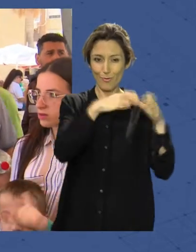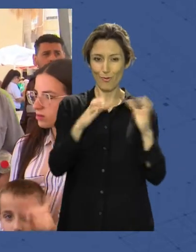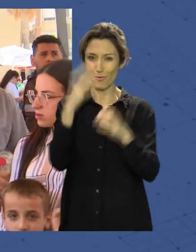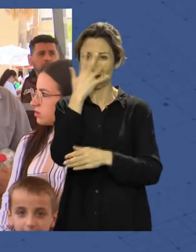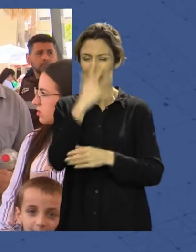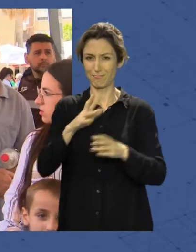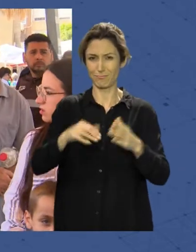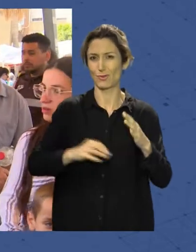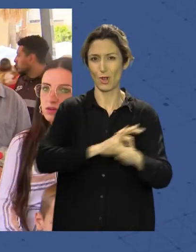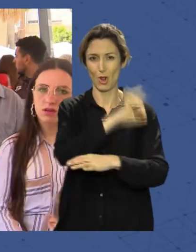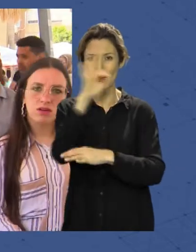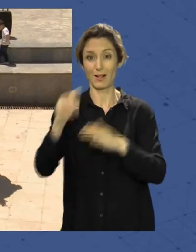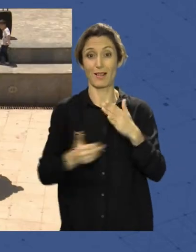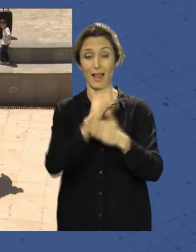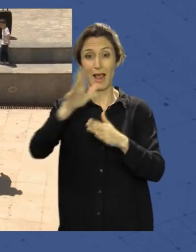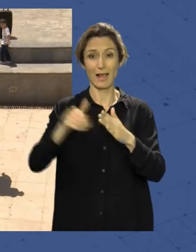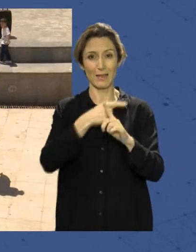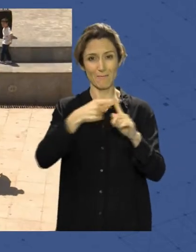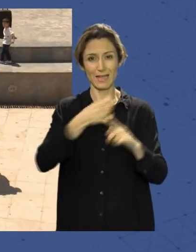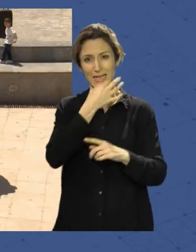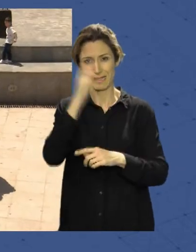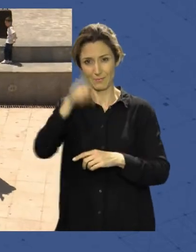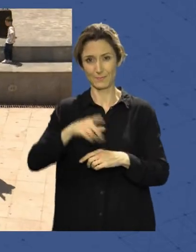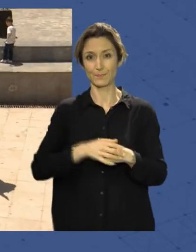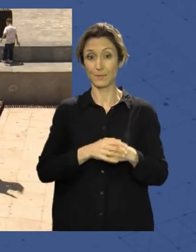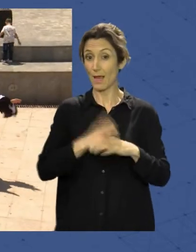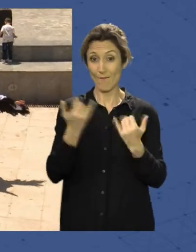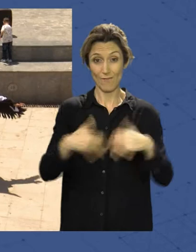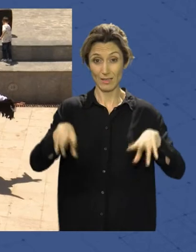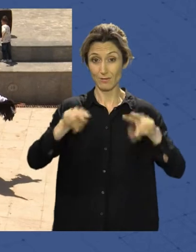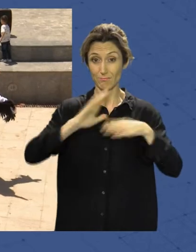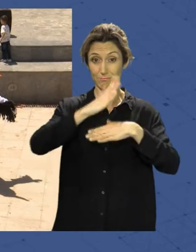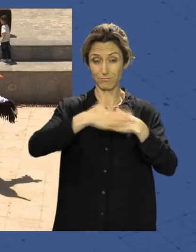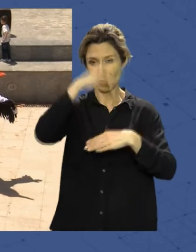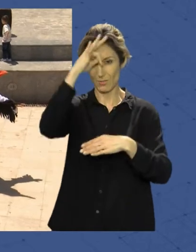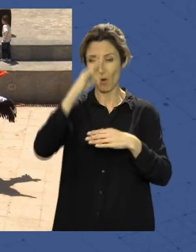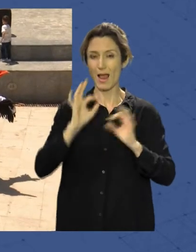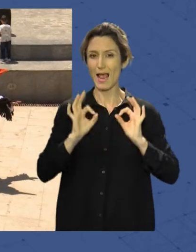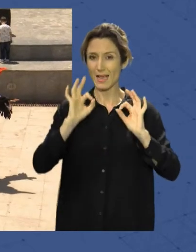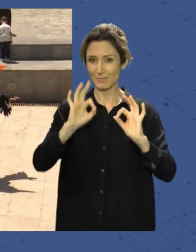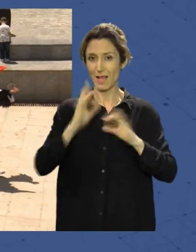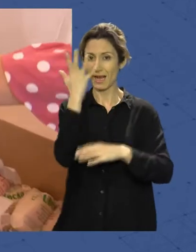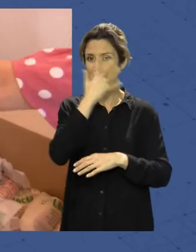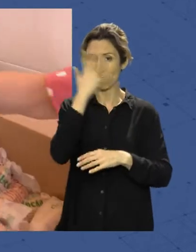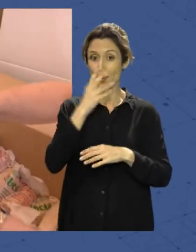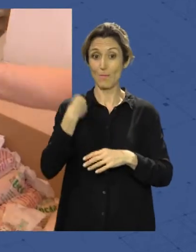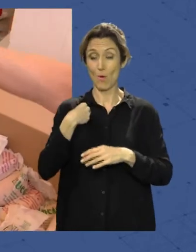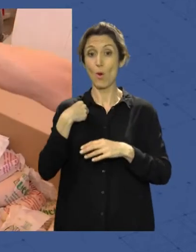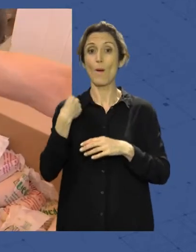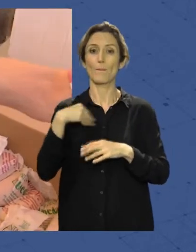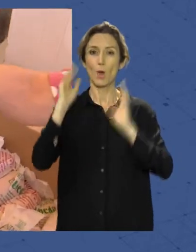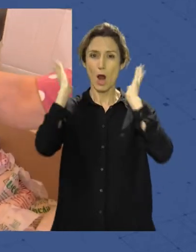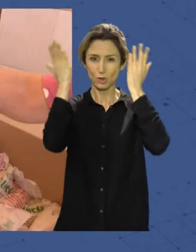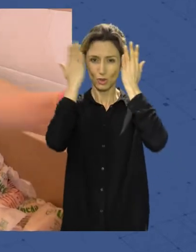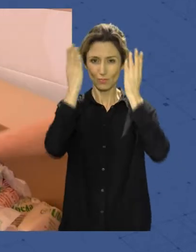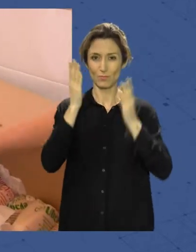prolongado durante todo el mediodía y hasta bien entrada la tarde. Como golofón del domingo, el foco de la actividad carnavalera se trasladó al Auditorio Municipal Maestro Padilla, con